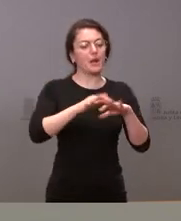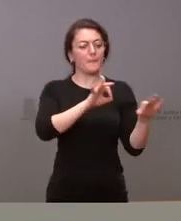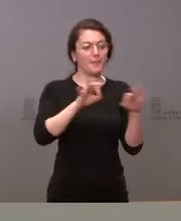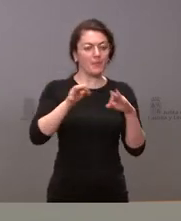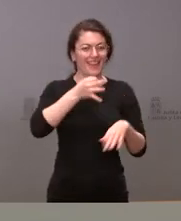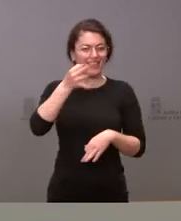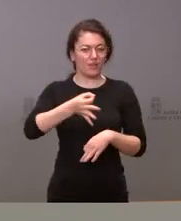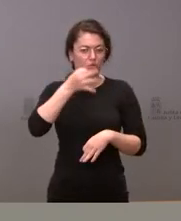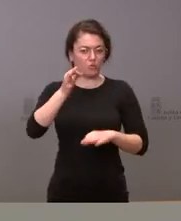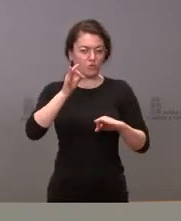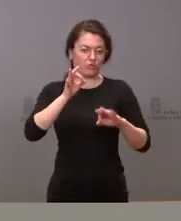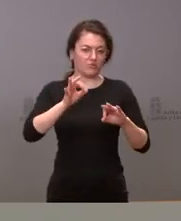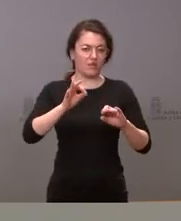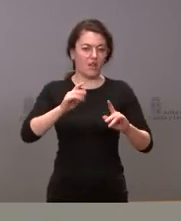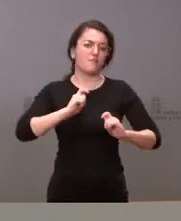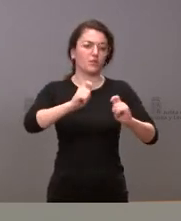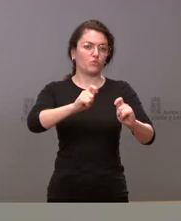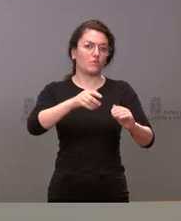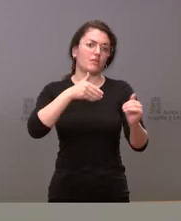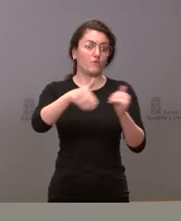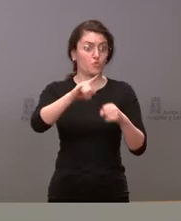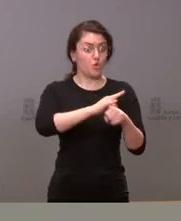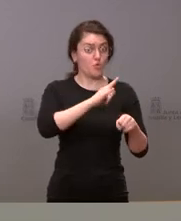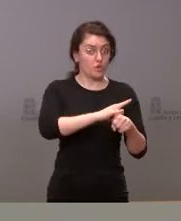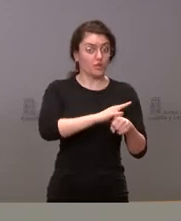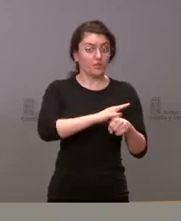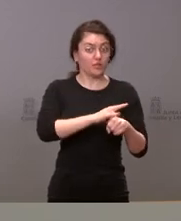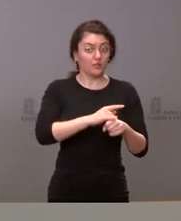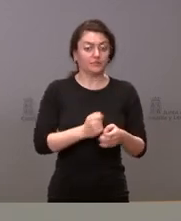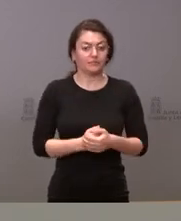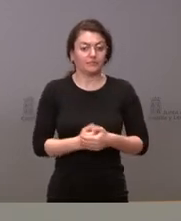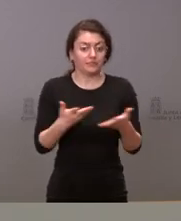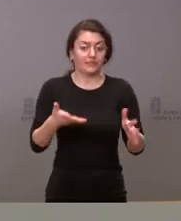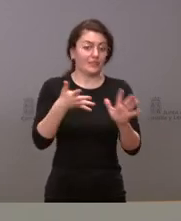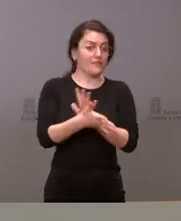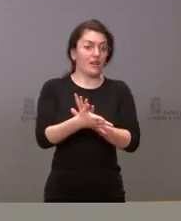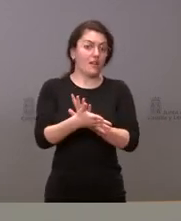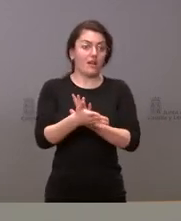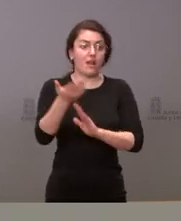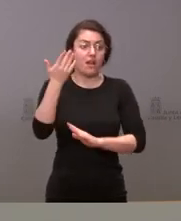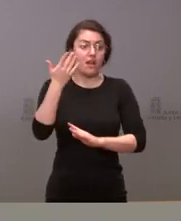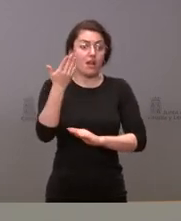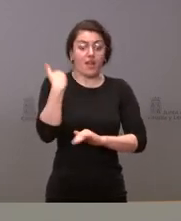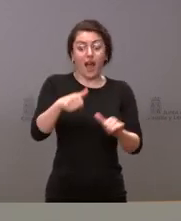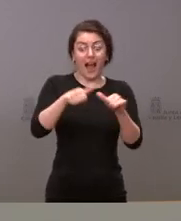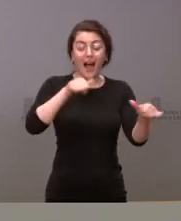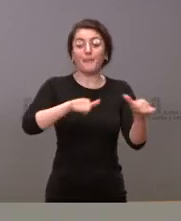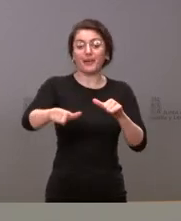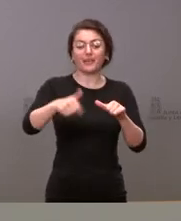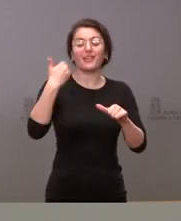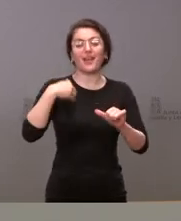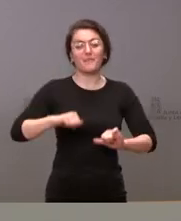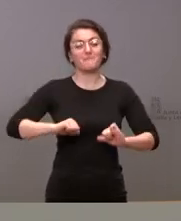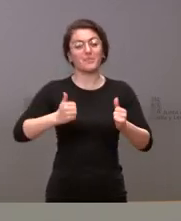próximo lunes, en preparar ese debate de investidura y que lógicamente será a partir de ese momento cuando empiece